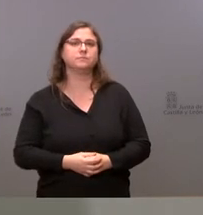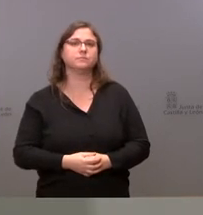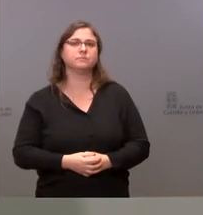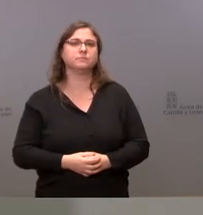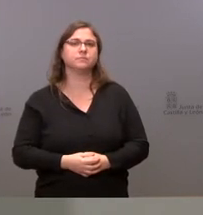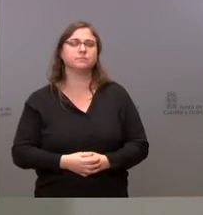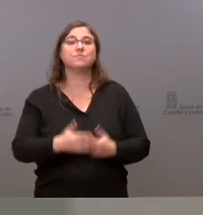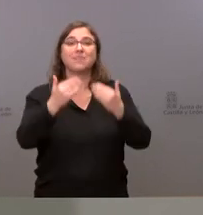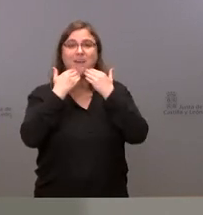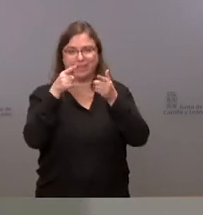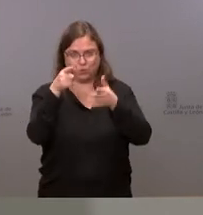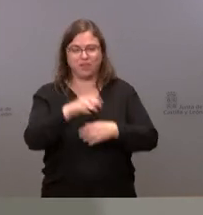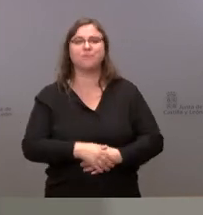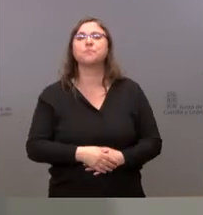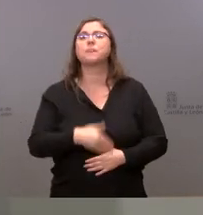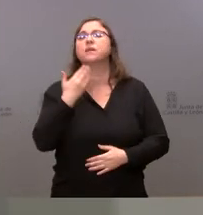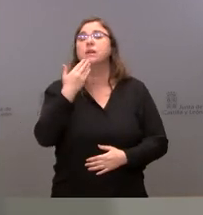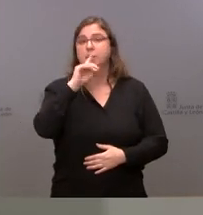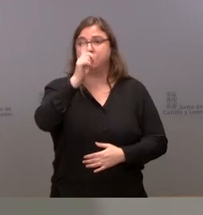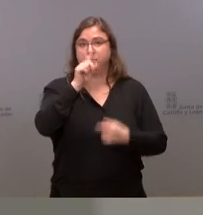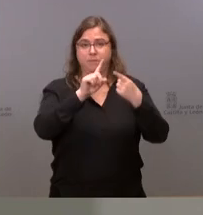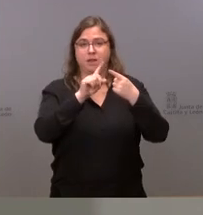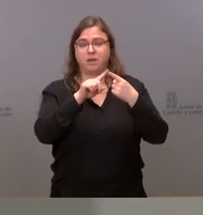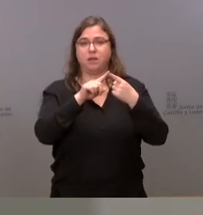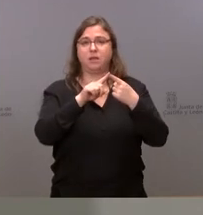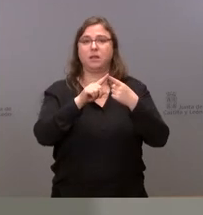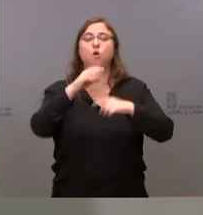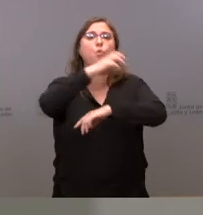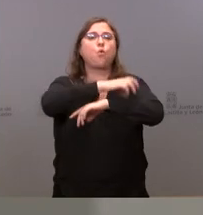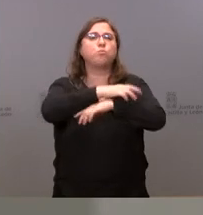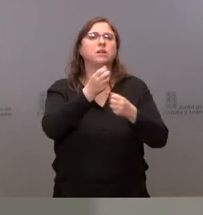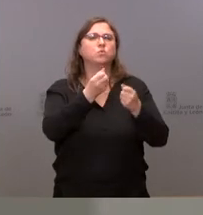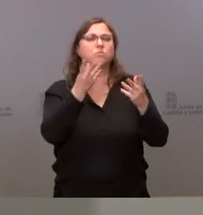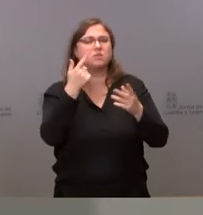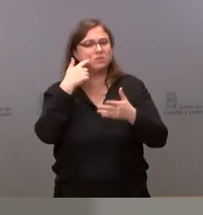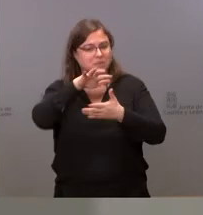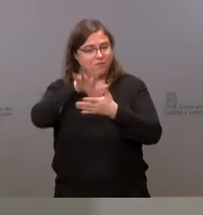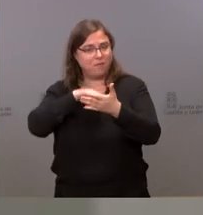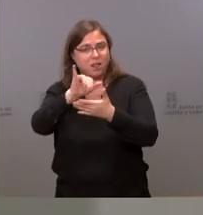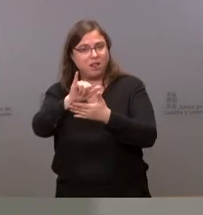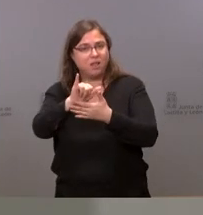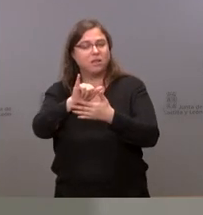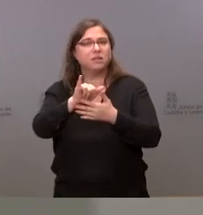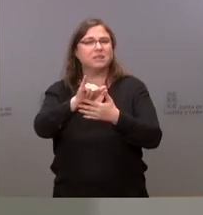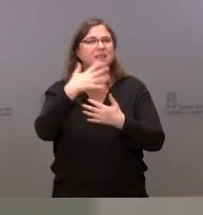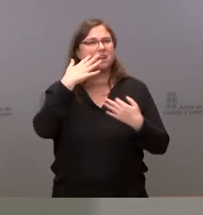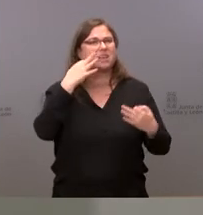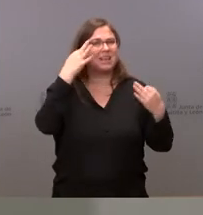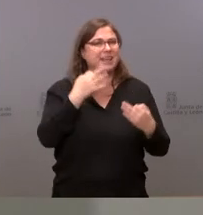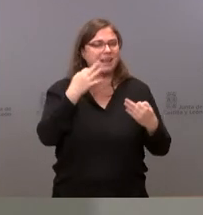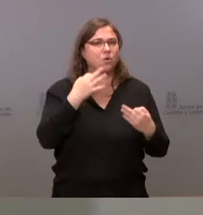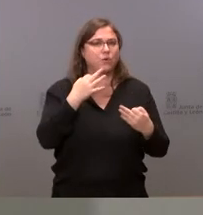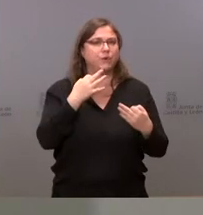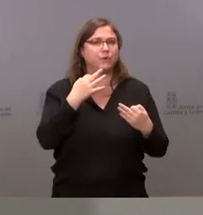Muchas gracias a usted Respecto de la primera pregunta el número de cúpulas no sé si viene la información que les hemos dado pero creo haber entendido